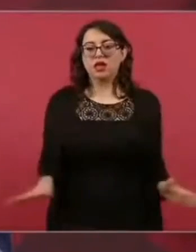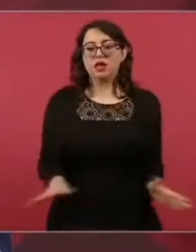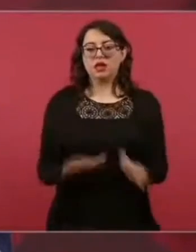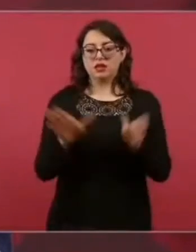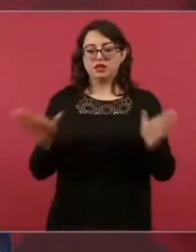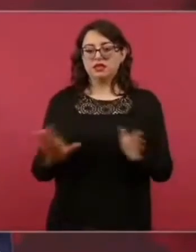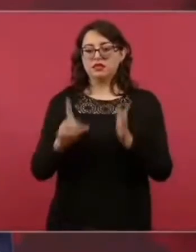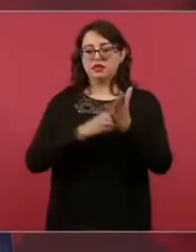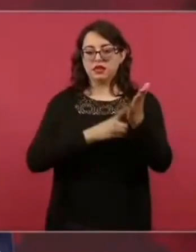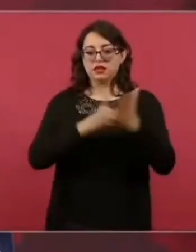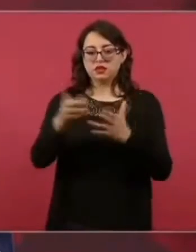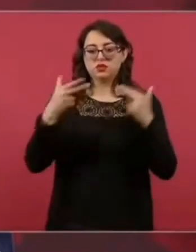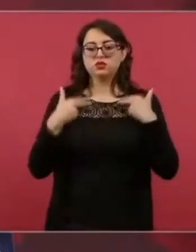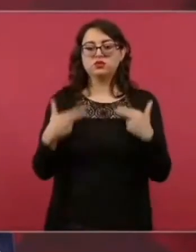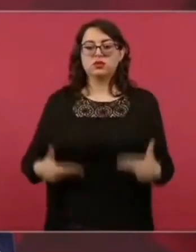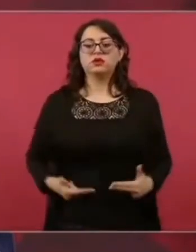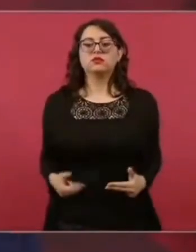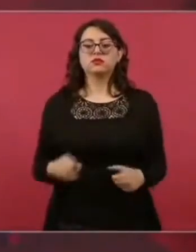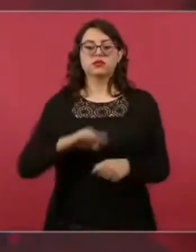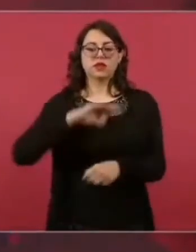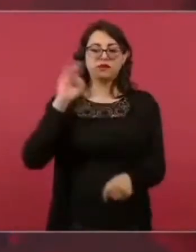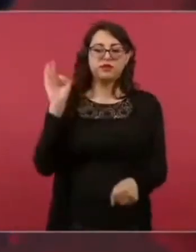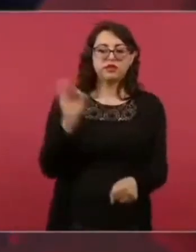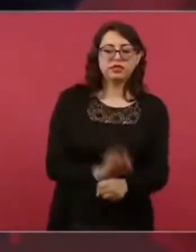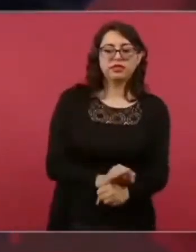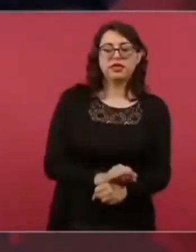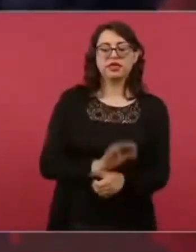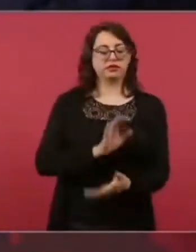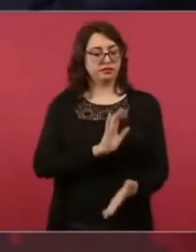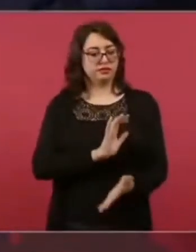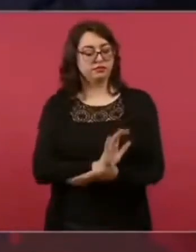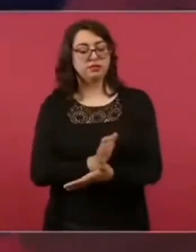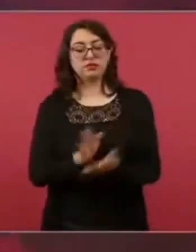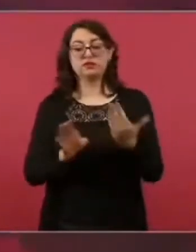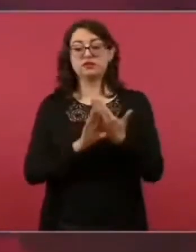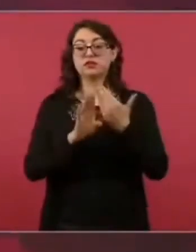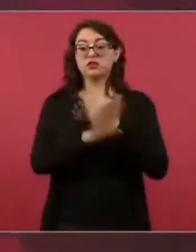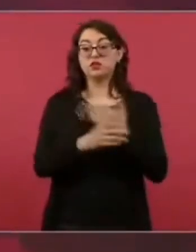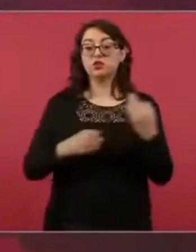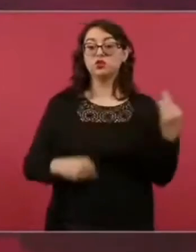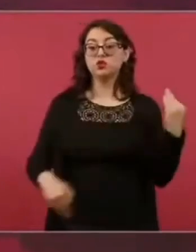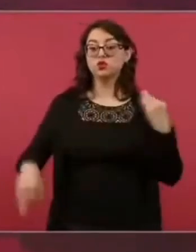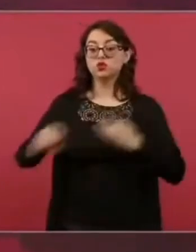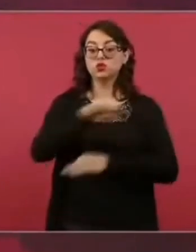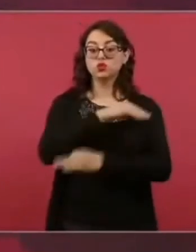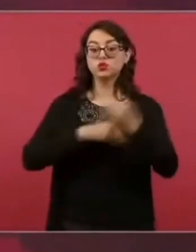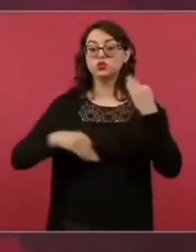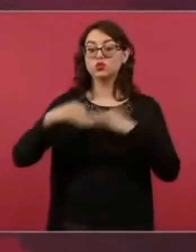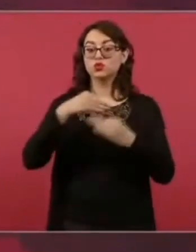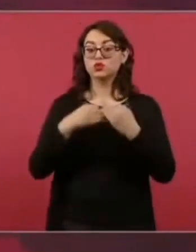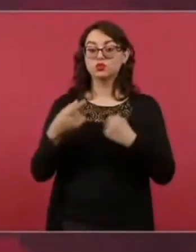discriminación toda una fachada cuando